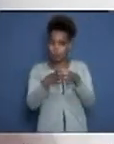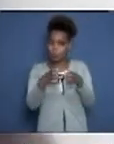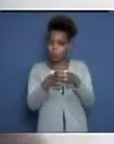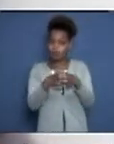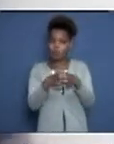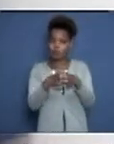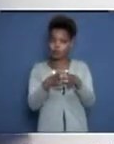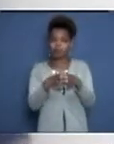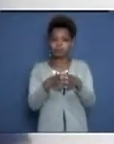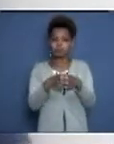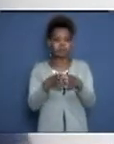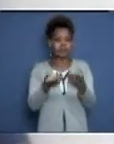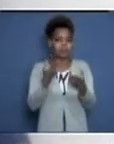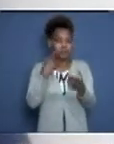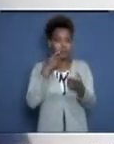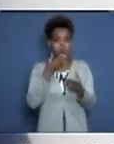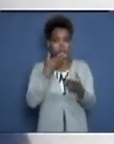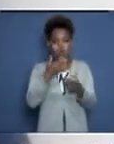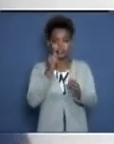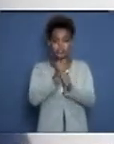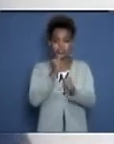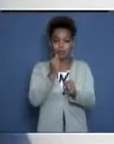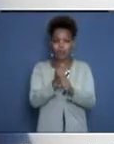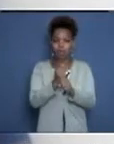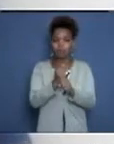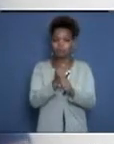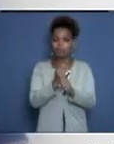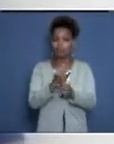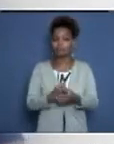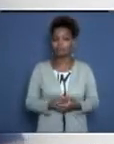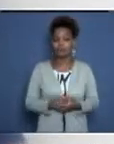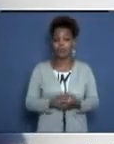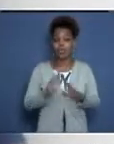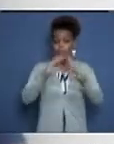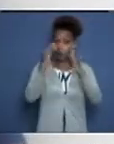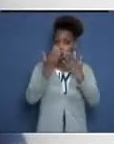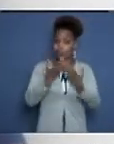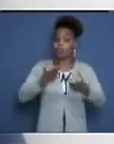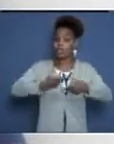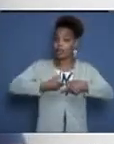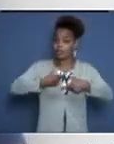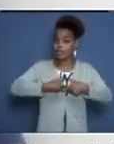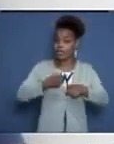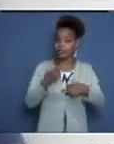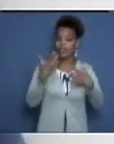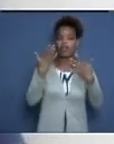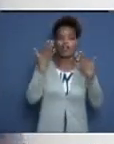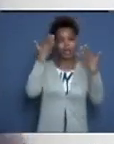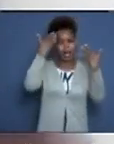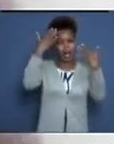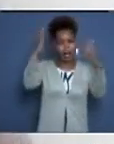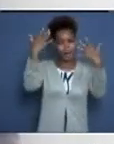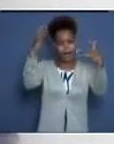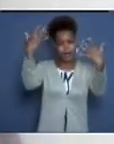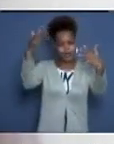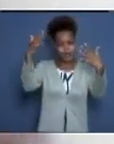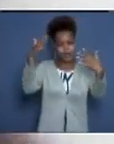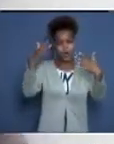de cualquier delegación de cualquier delegación en Juegos Olímpicos. Bueno, todas las medallas merecen el aplauso, el reconocimiento. Hay